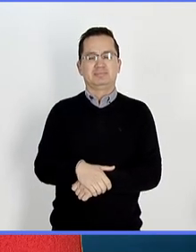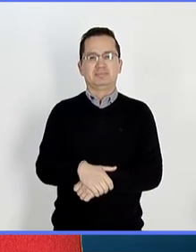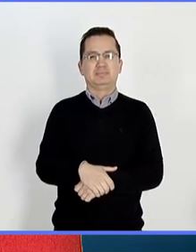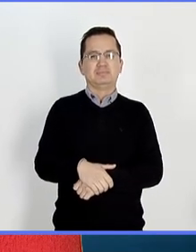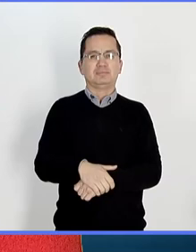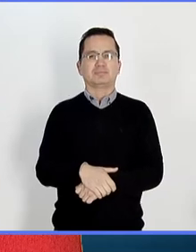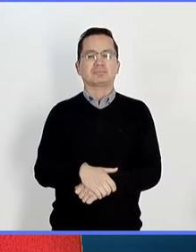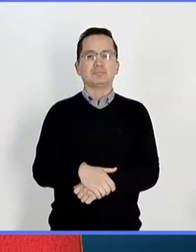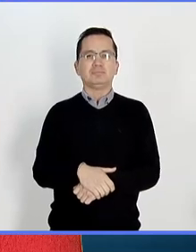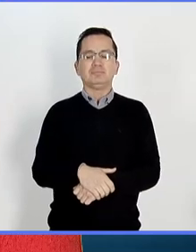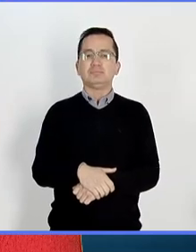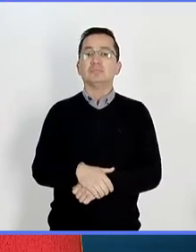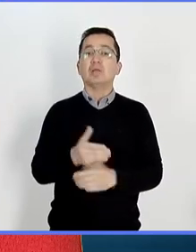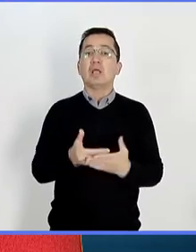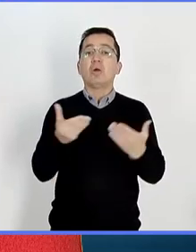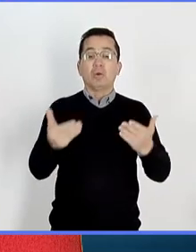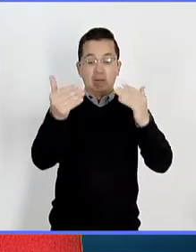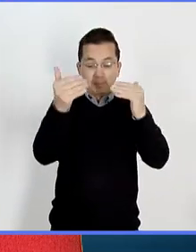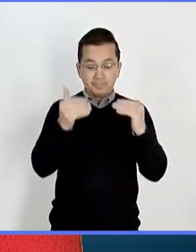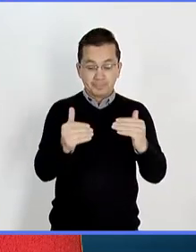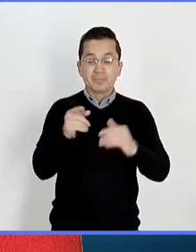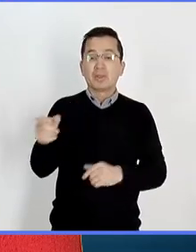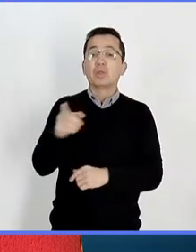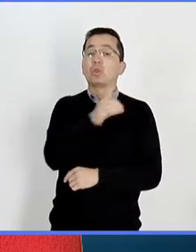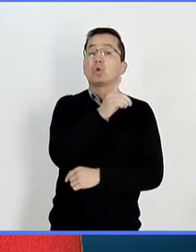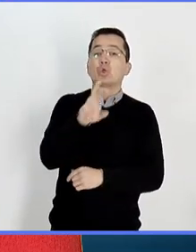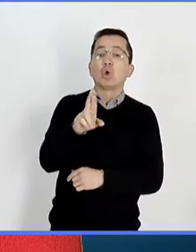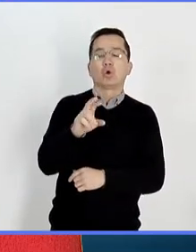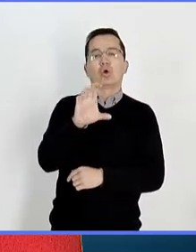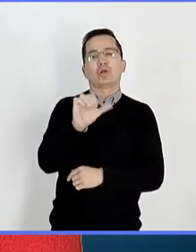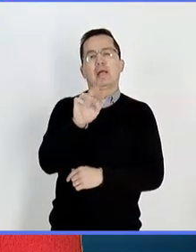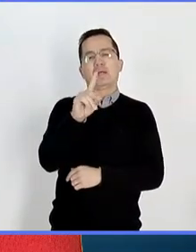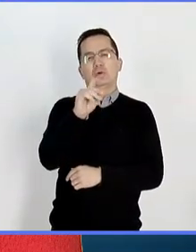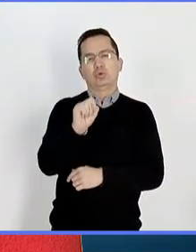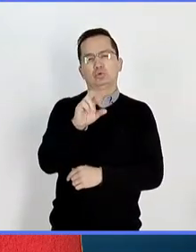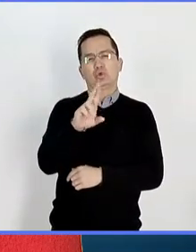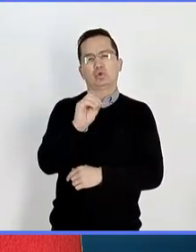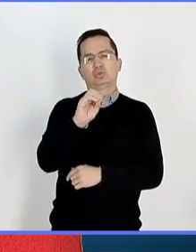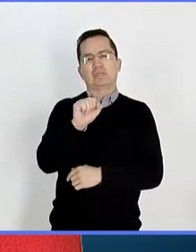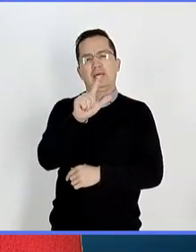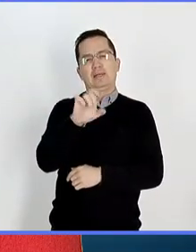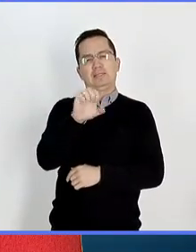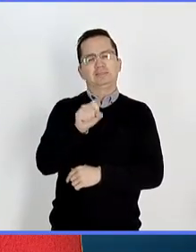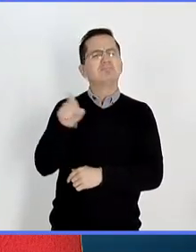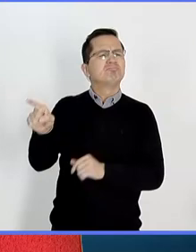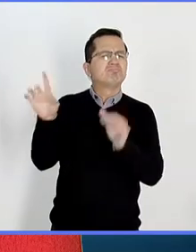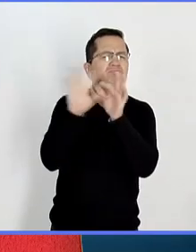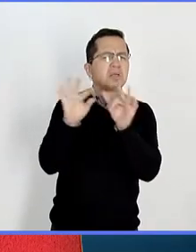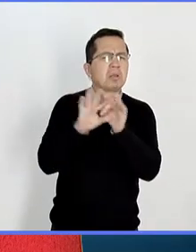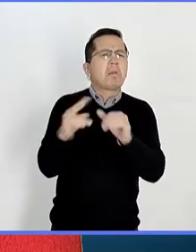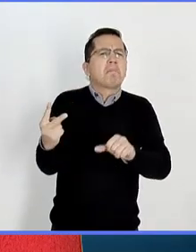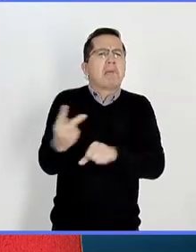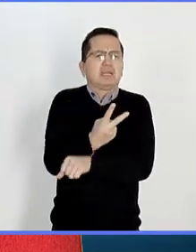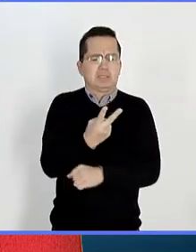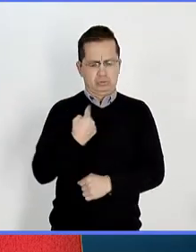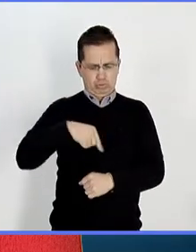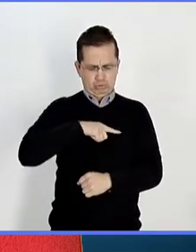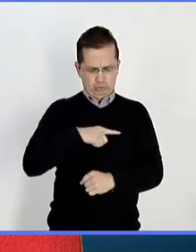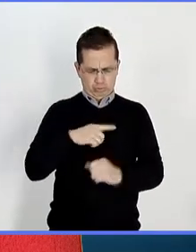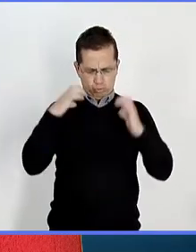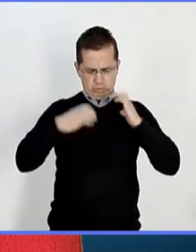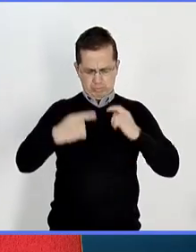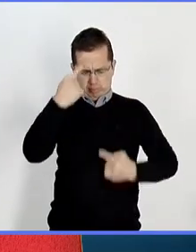Y enseguida, el doctor Carlos Rosales nos da una explicación fácil y detallada sobre la forma en la que está conformado nuestro sistema